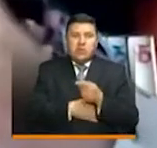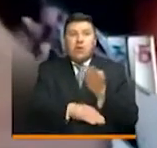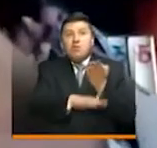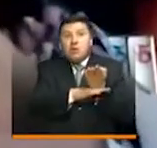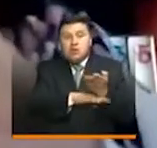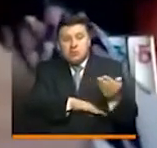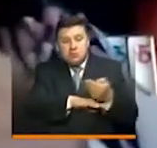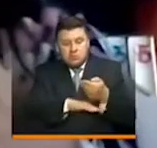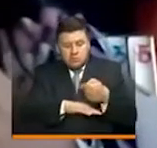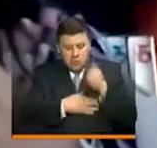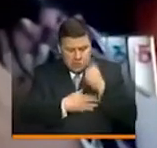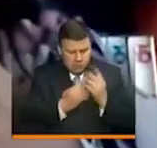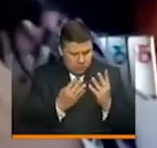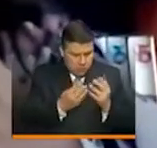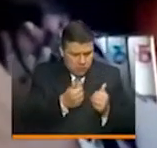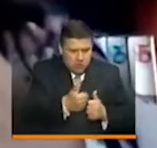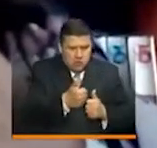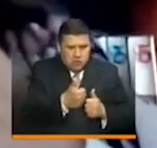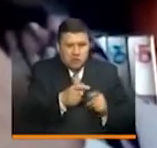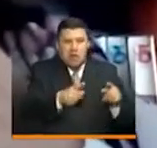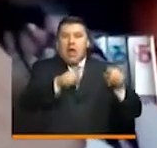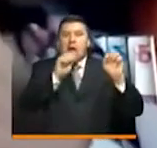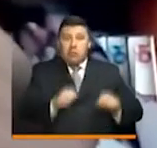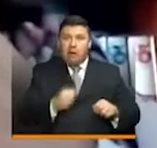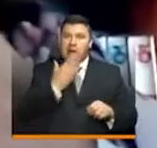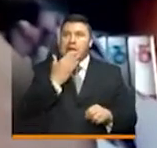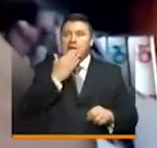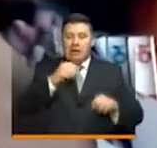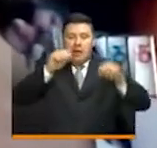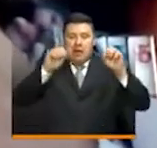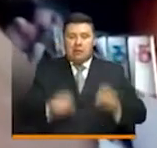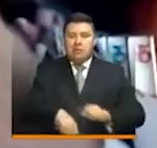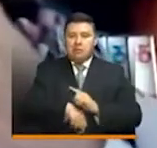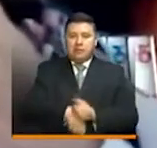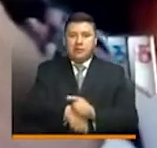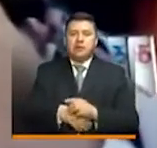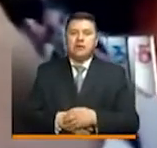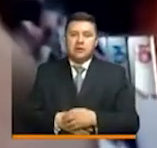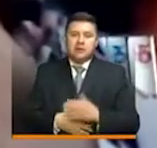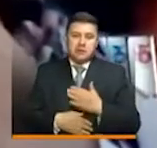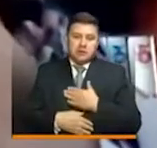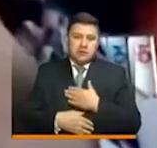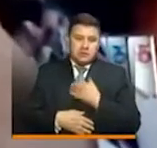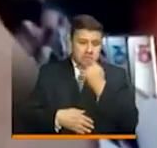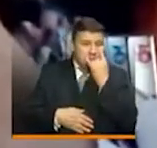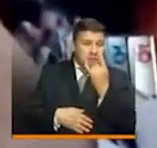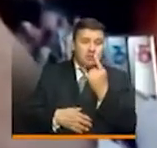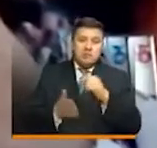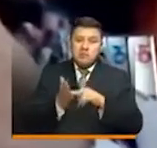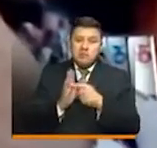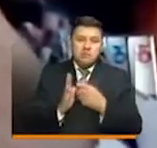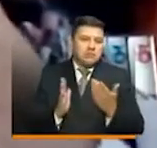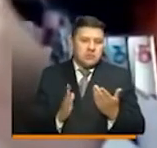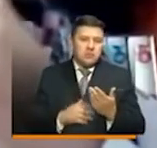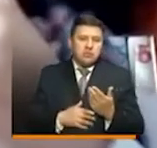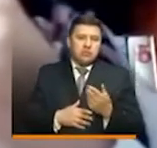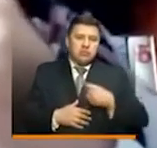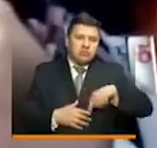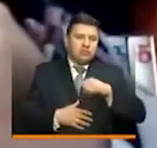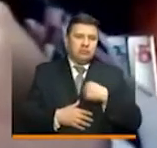propuesta y ver su viabilidad inmediata. Nuestro interés principal ha sido ser